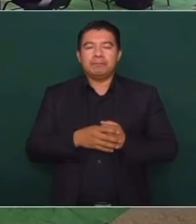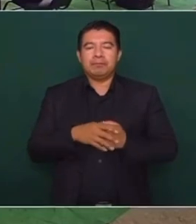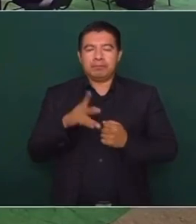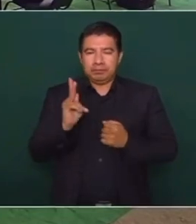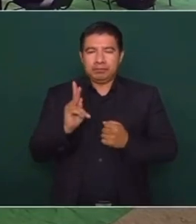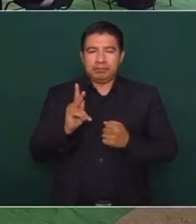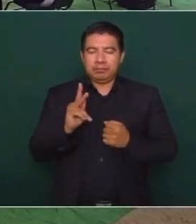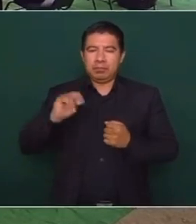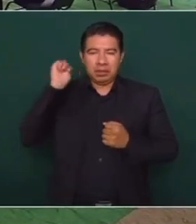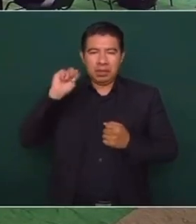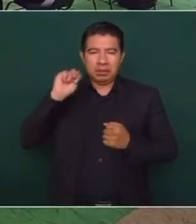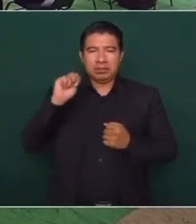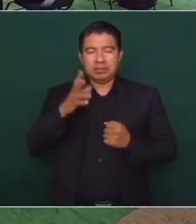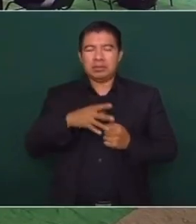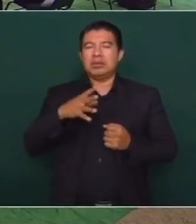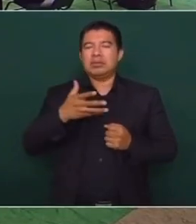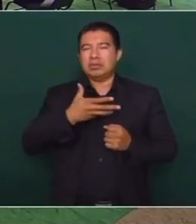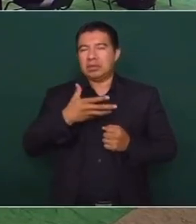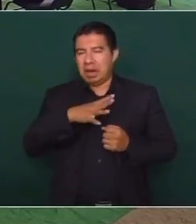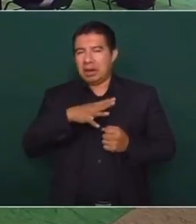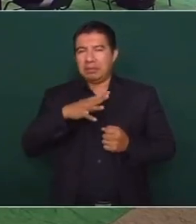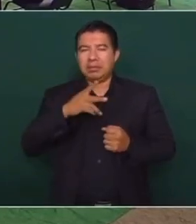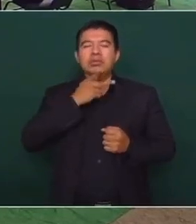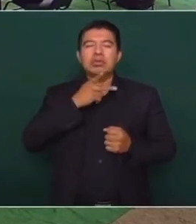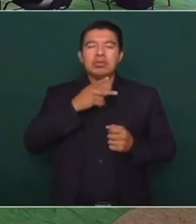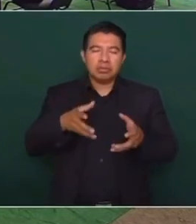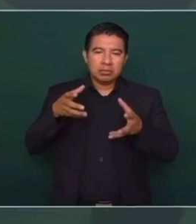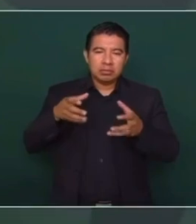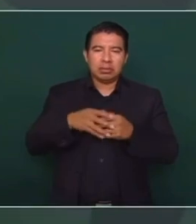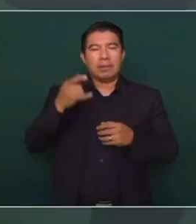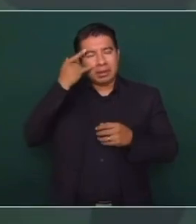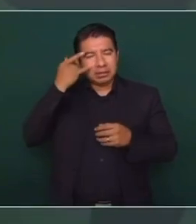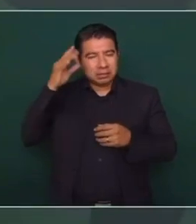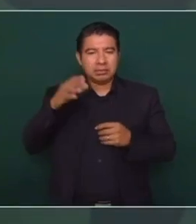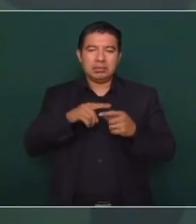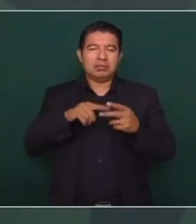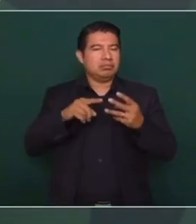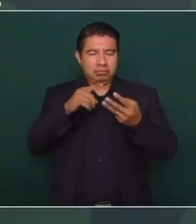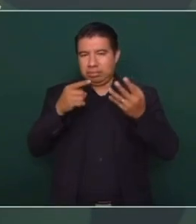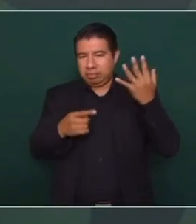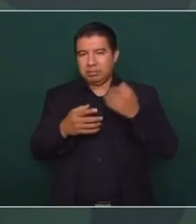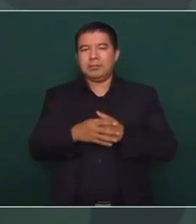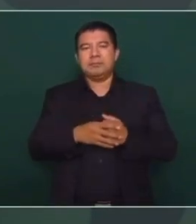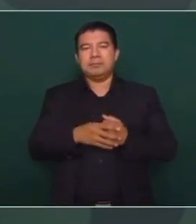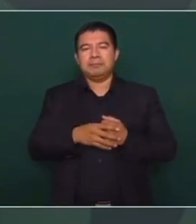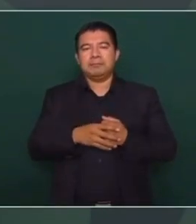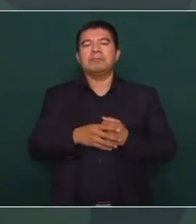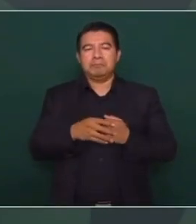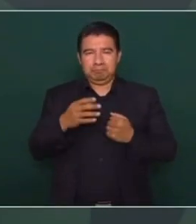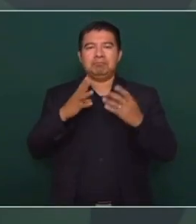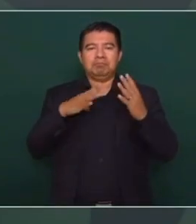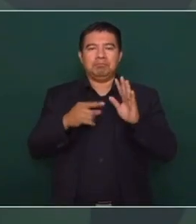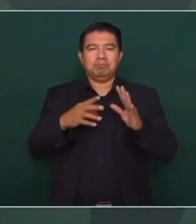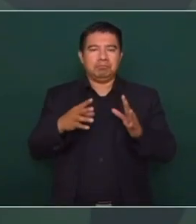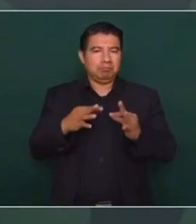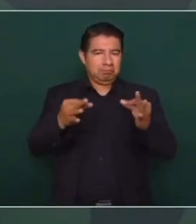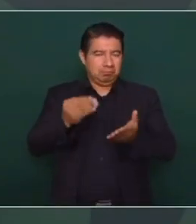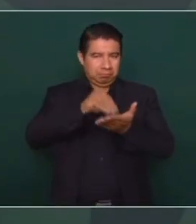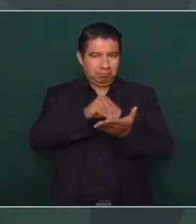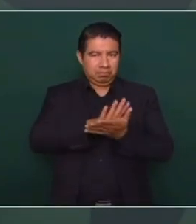Pero Tabasco tiene petróleo, Chiapas tiene petróleo, Campeche. Además, va a quedar establecido un sistema